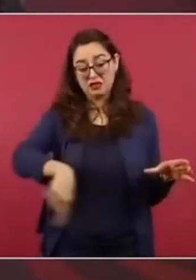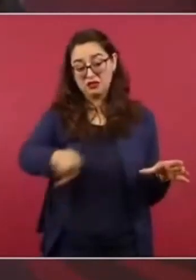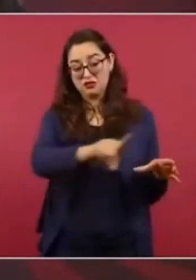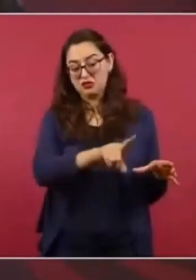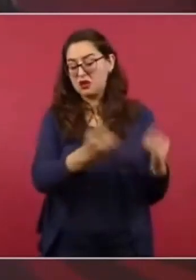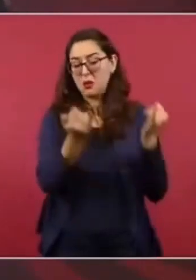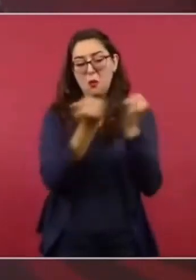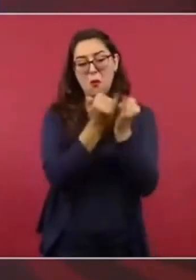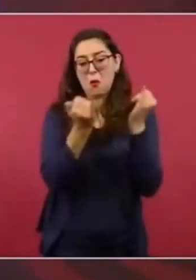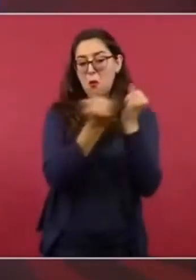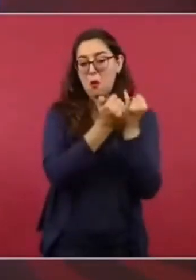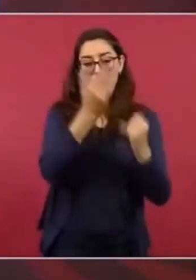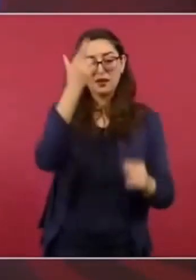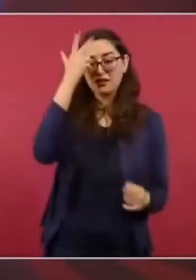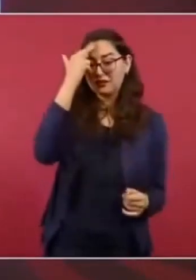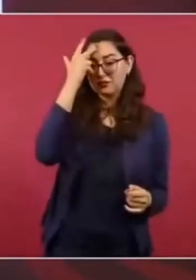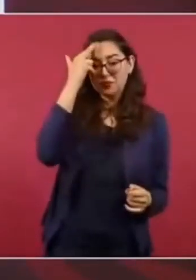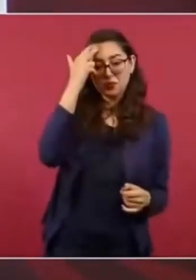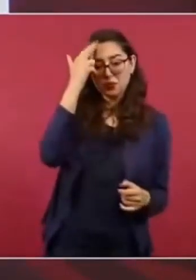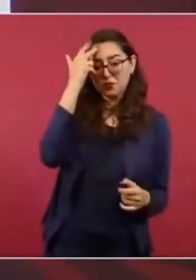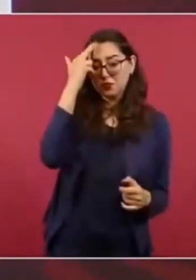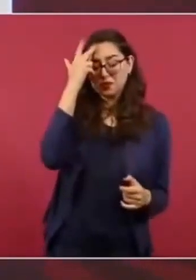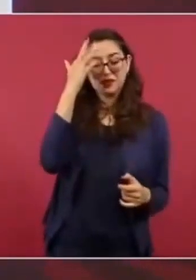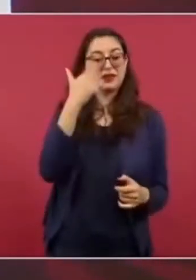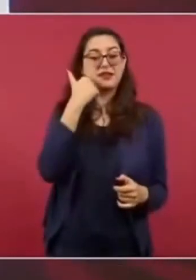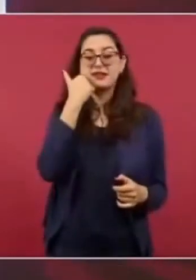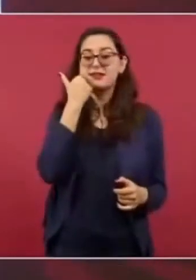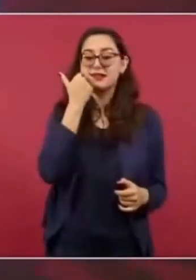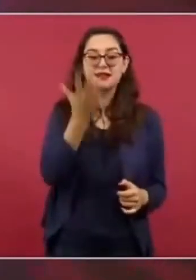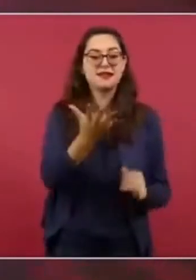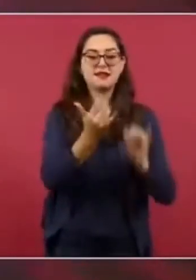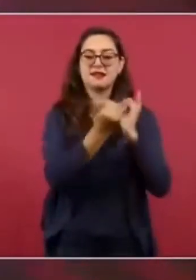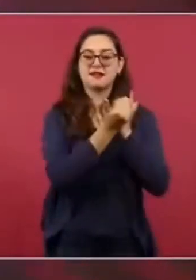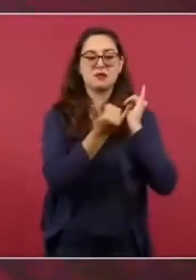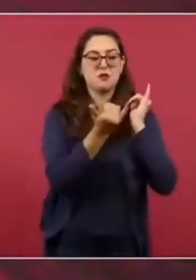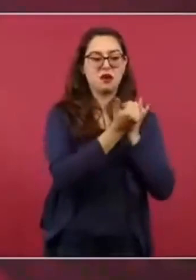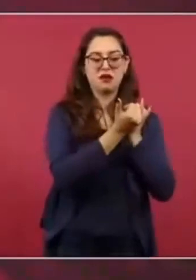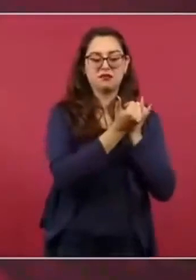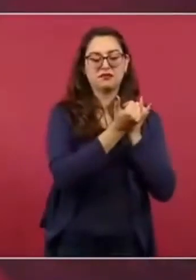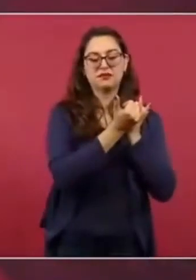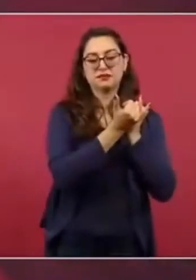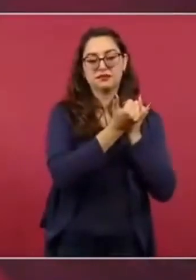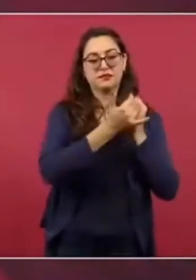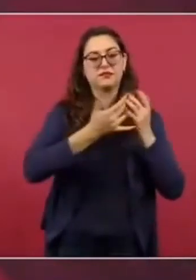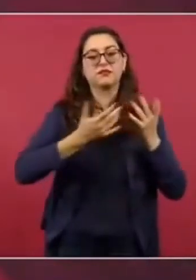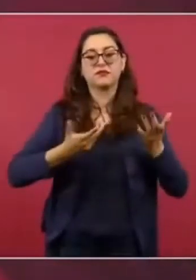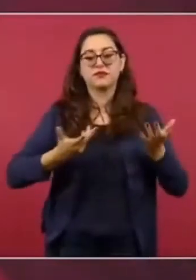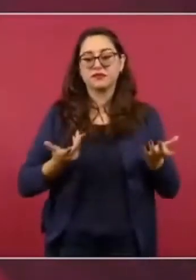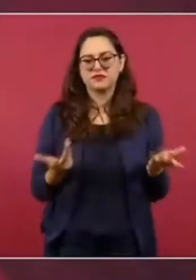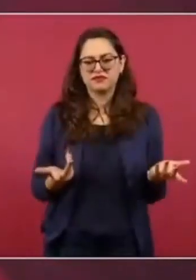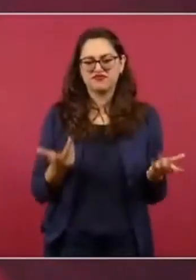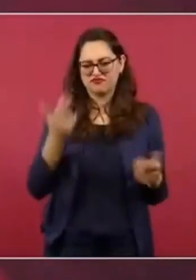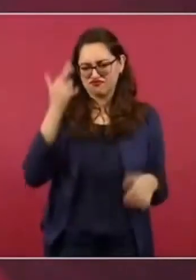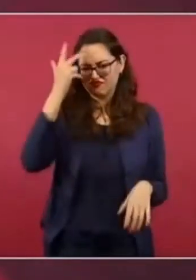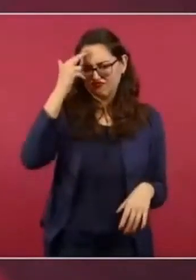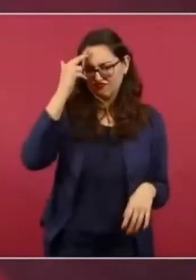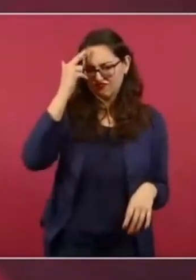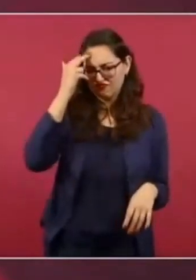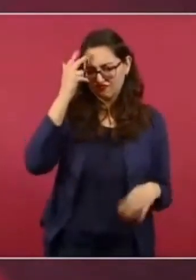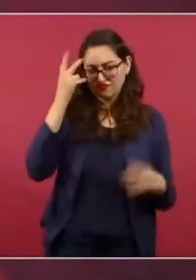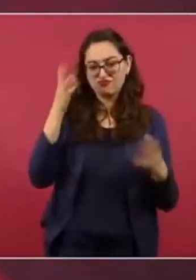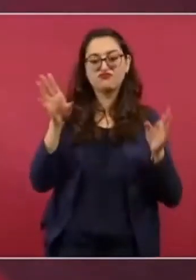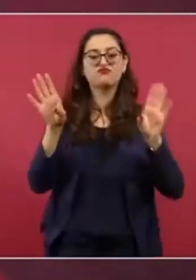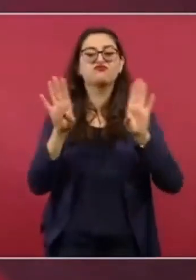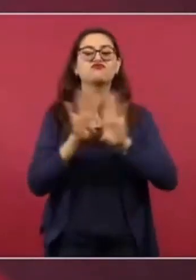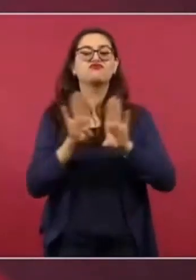estaban los acaudalados